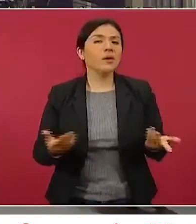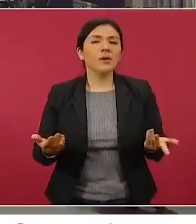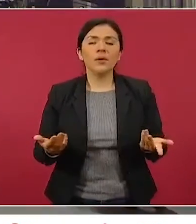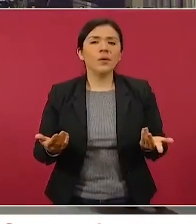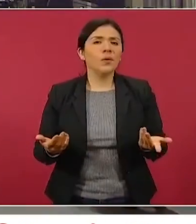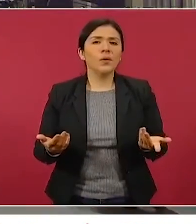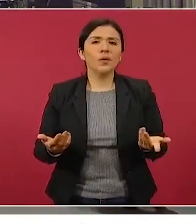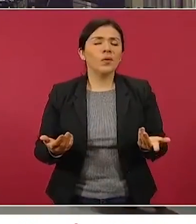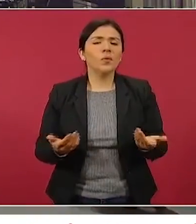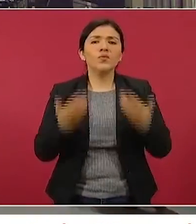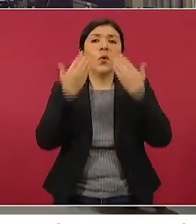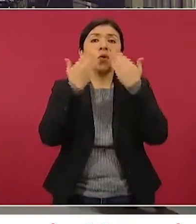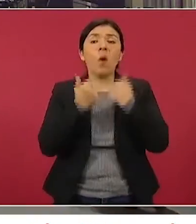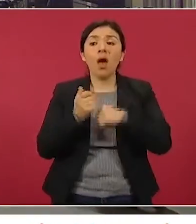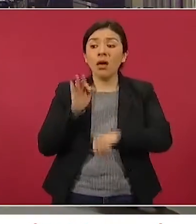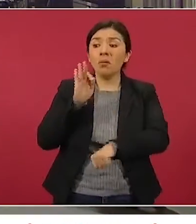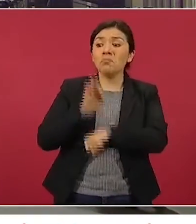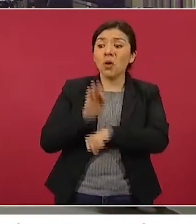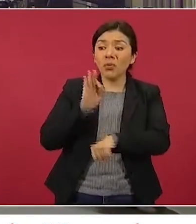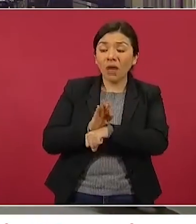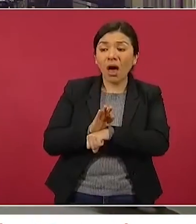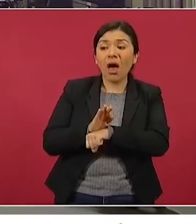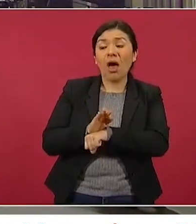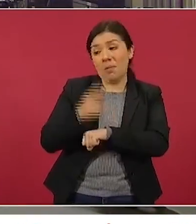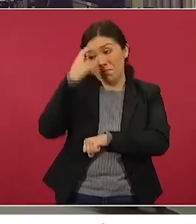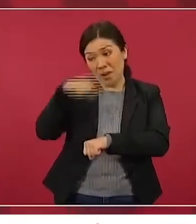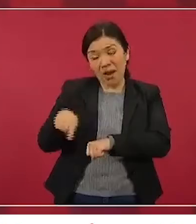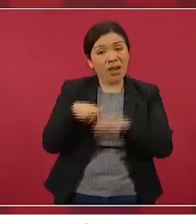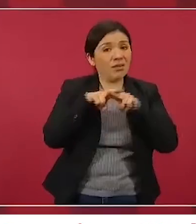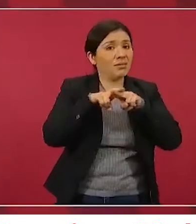impunidad para nadie.